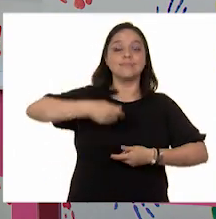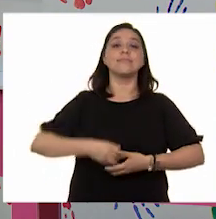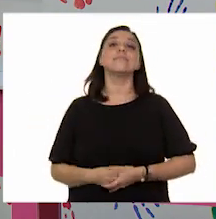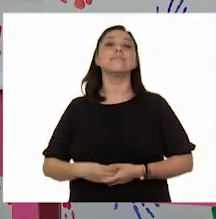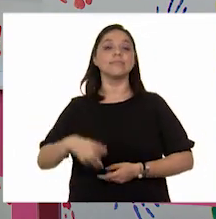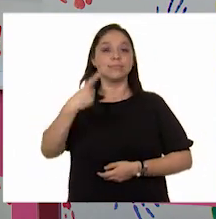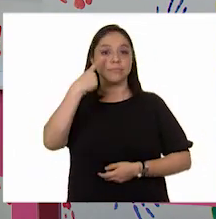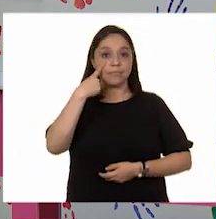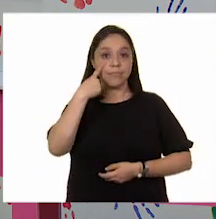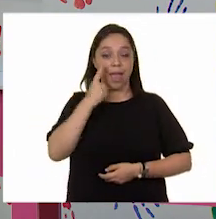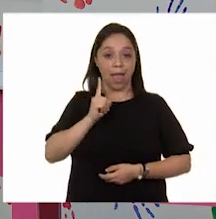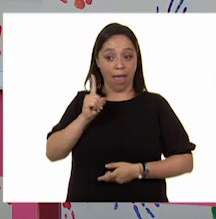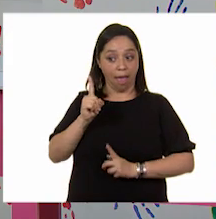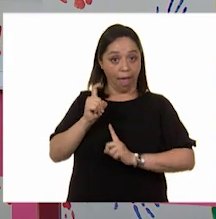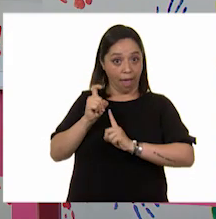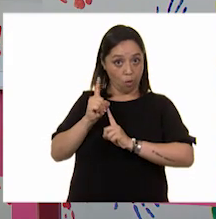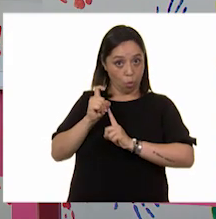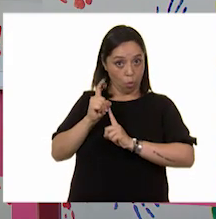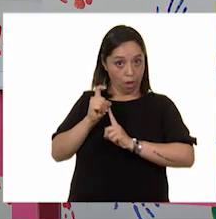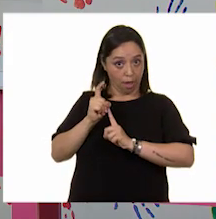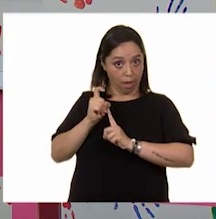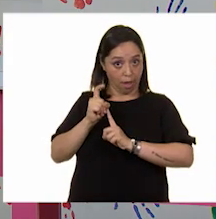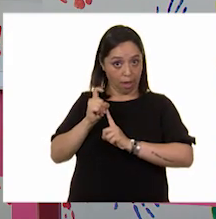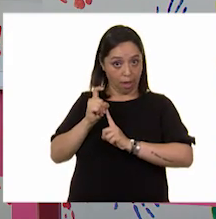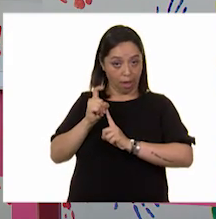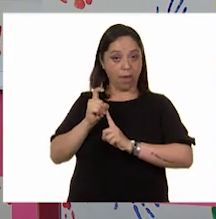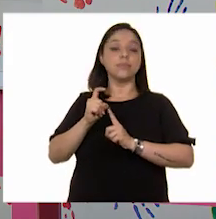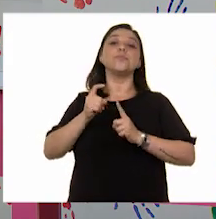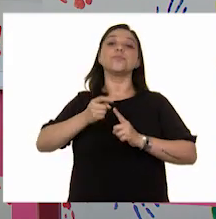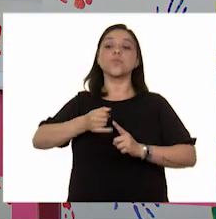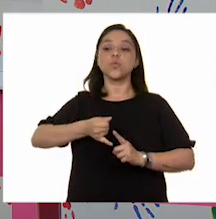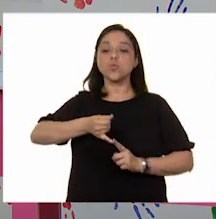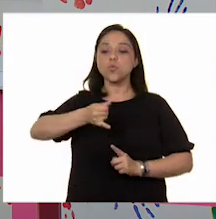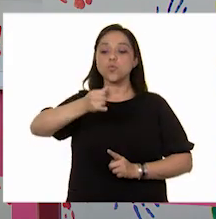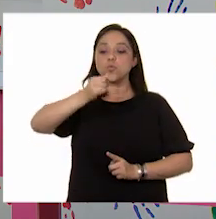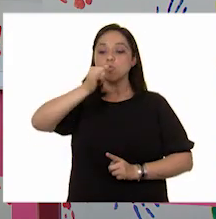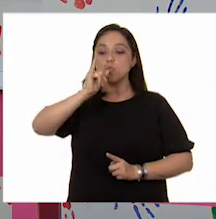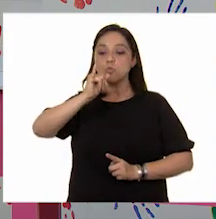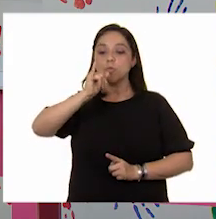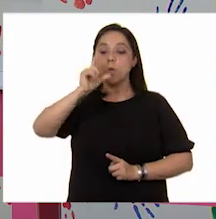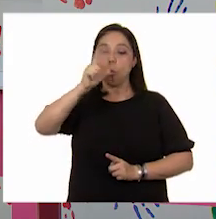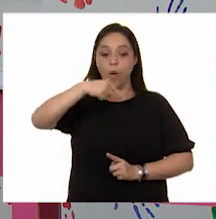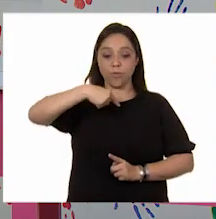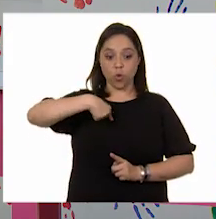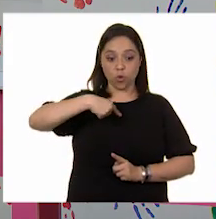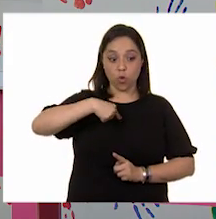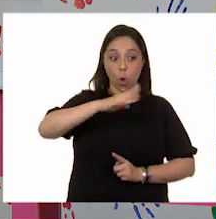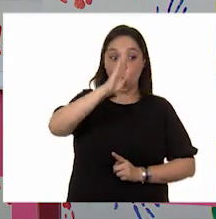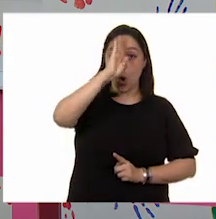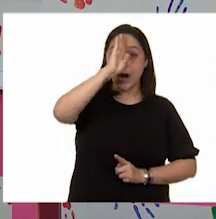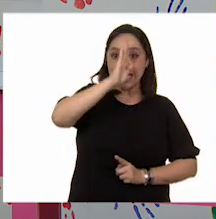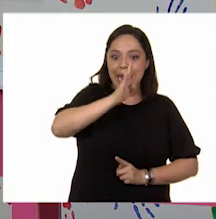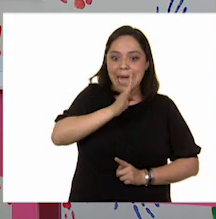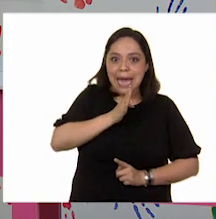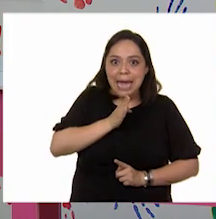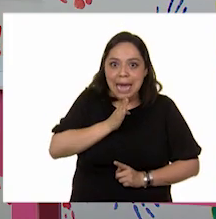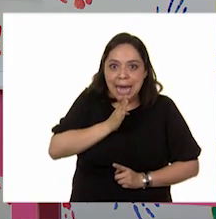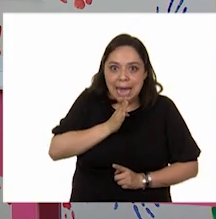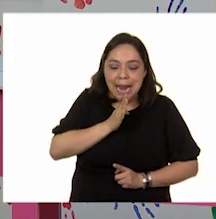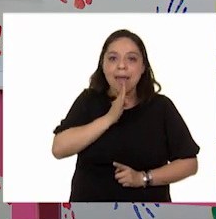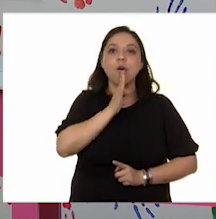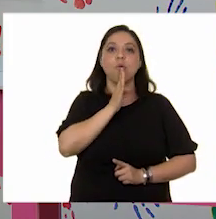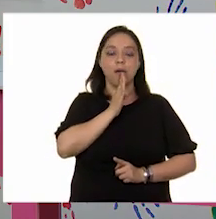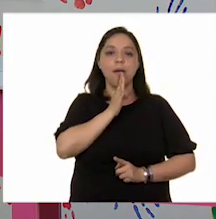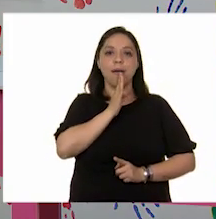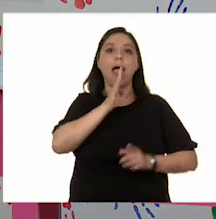Toma agua, solo agua. Soy para ti en el recreo. Lléname y relléname todas